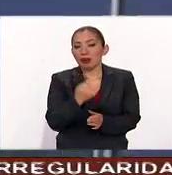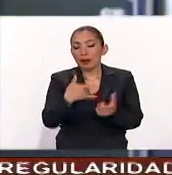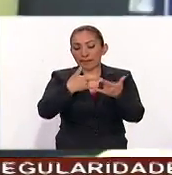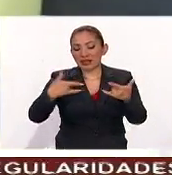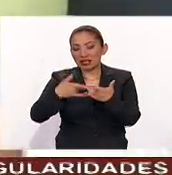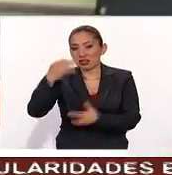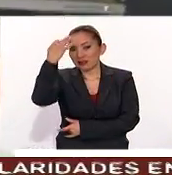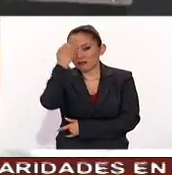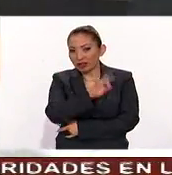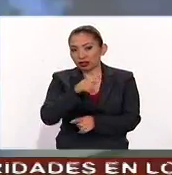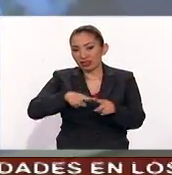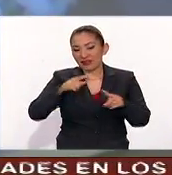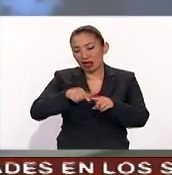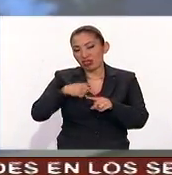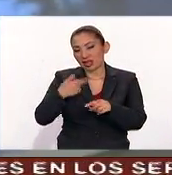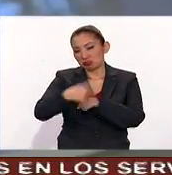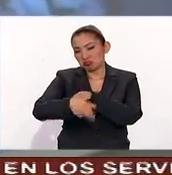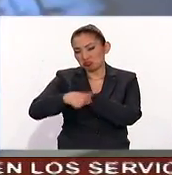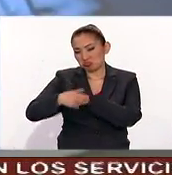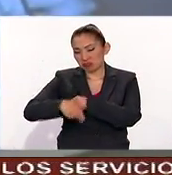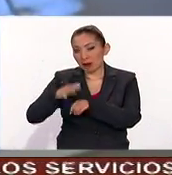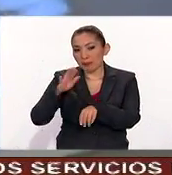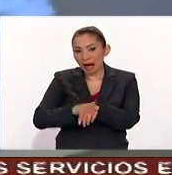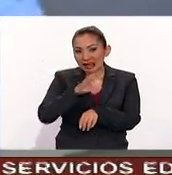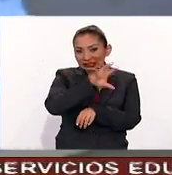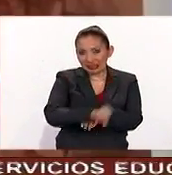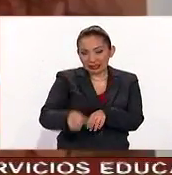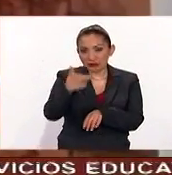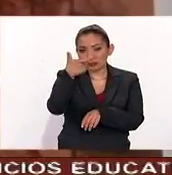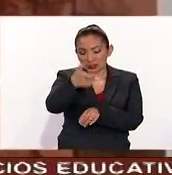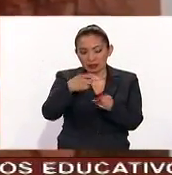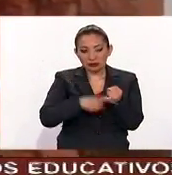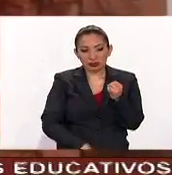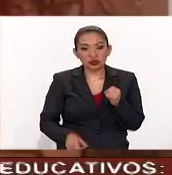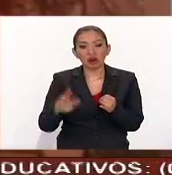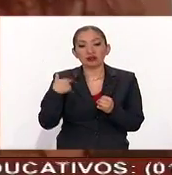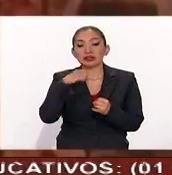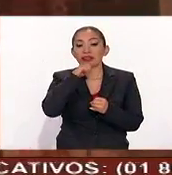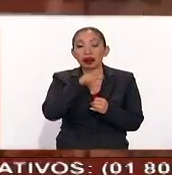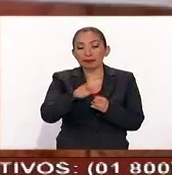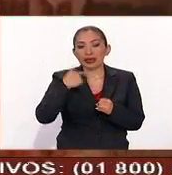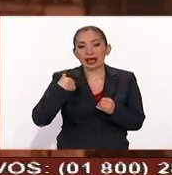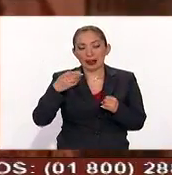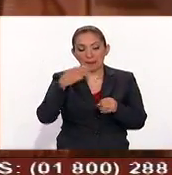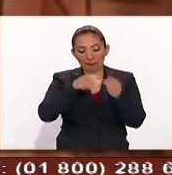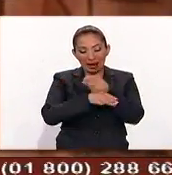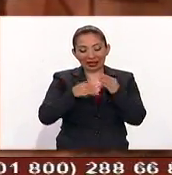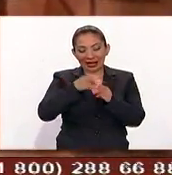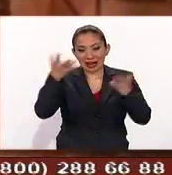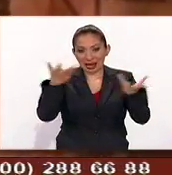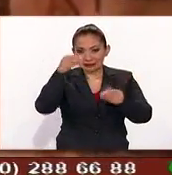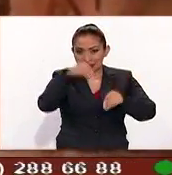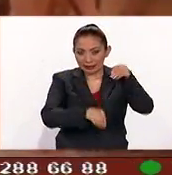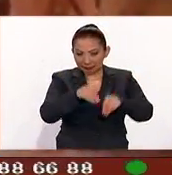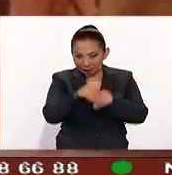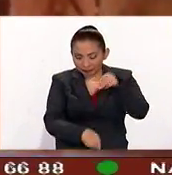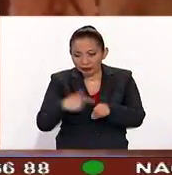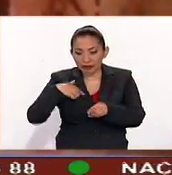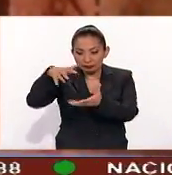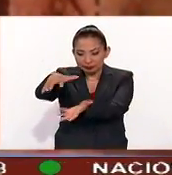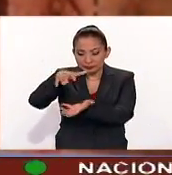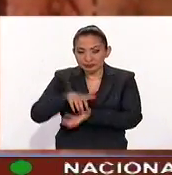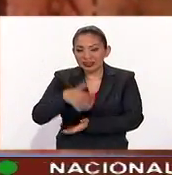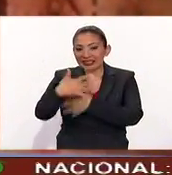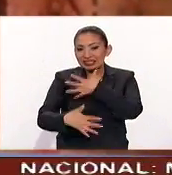billetes falsos de diferentes denominaciones, principalmente de 500 pesos, también herramientas para elaborarlos. Se aseguraron